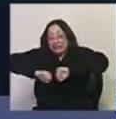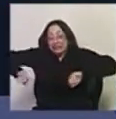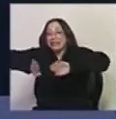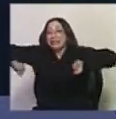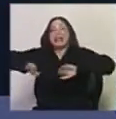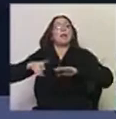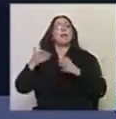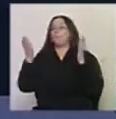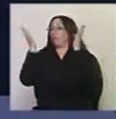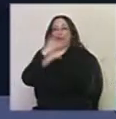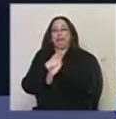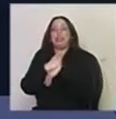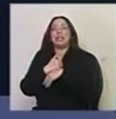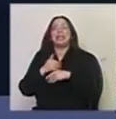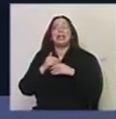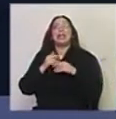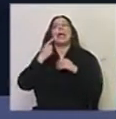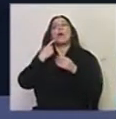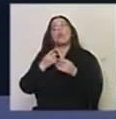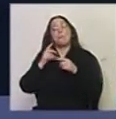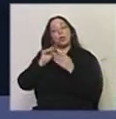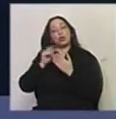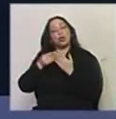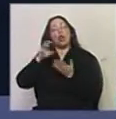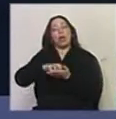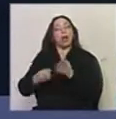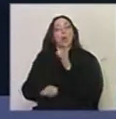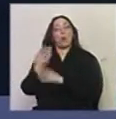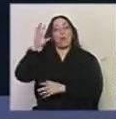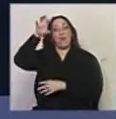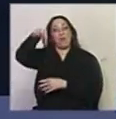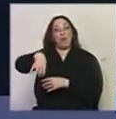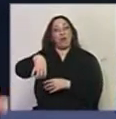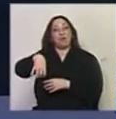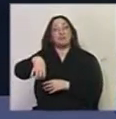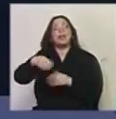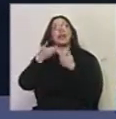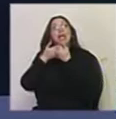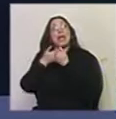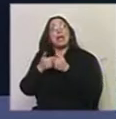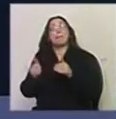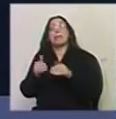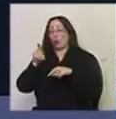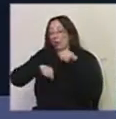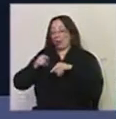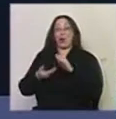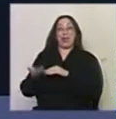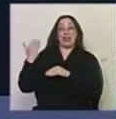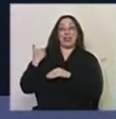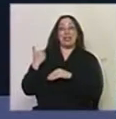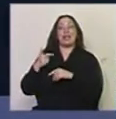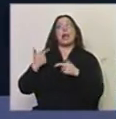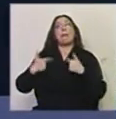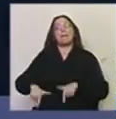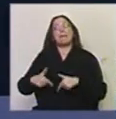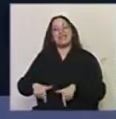intentando estirar, pero tenemos un proyecto de un local nuevo que empezó en la gestión anterior y, bueno, la ministra